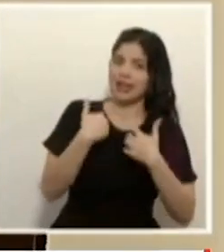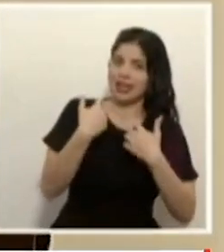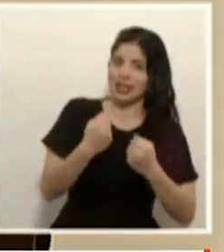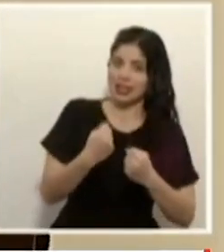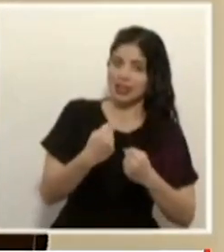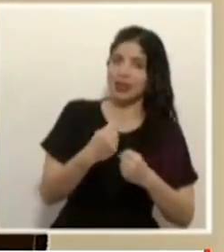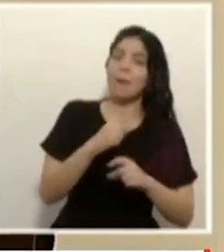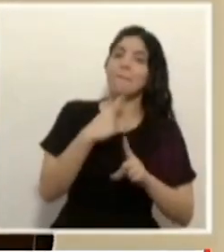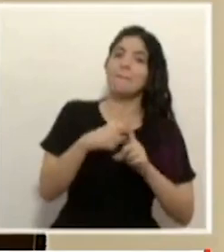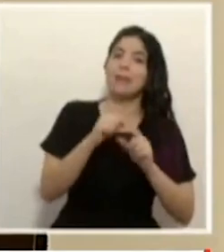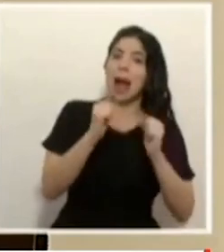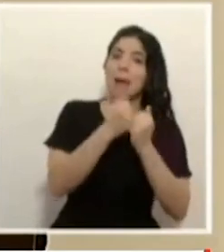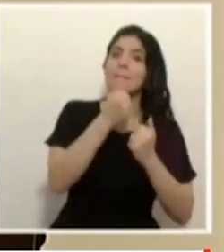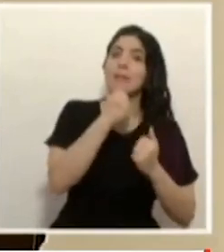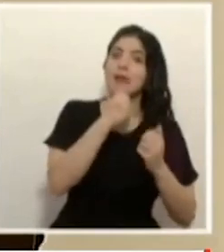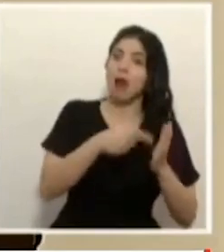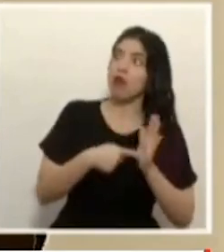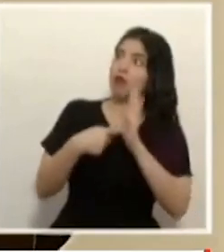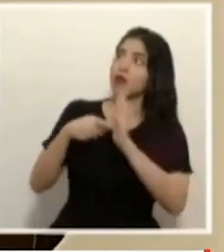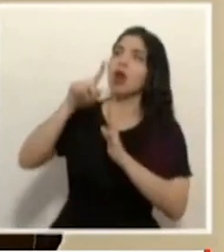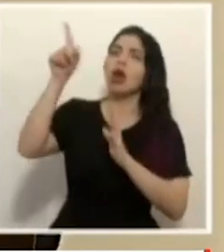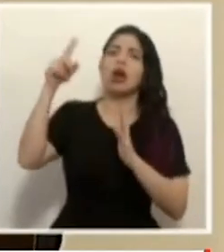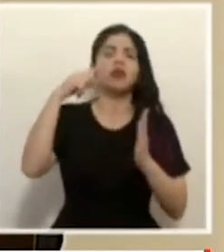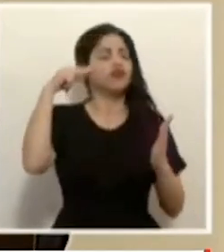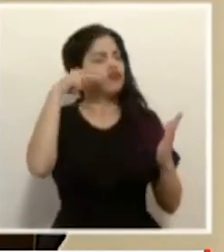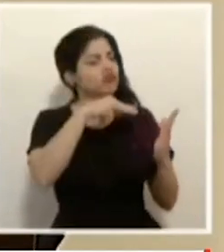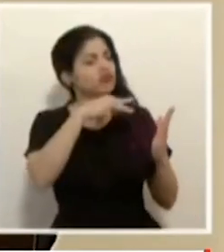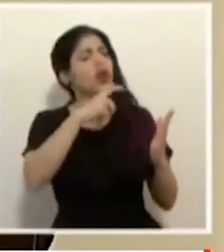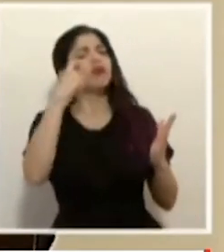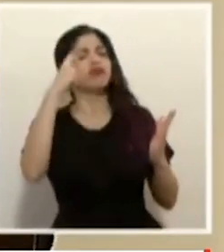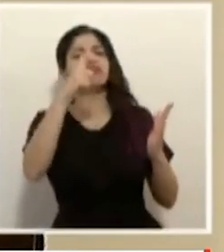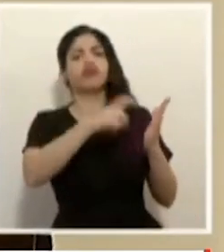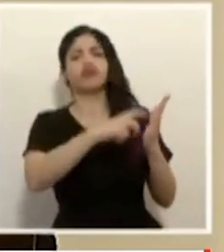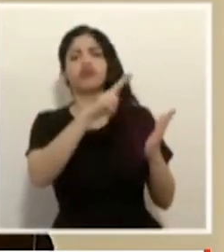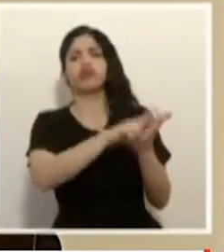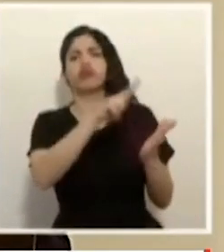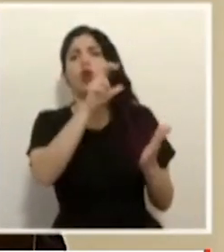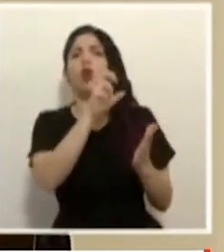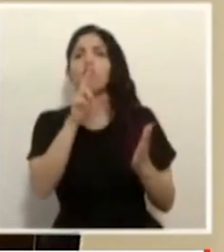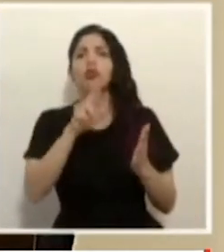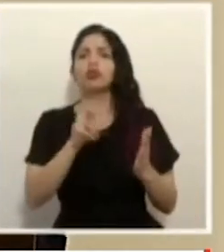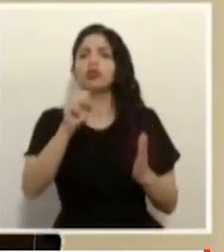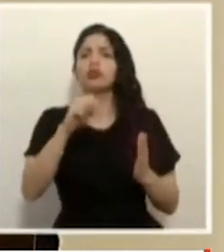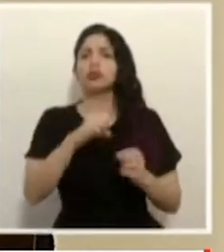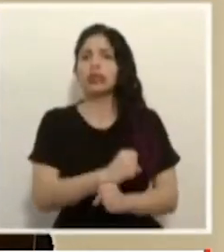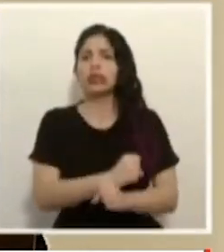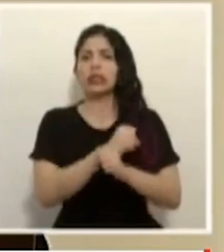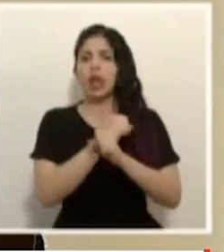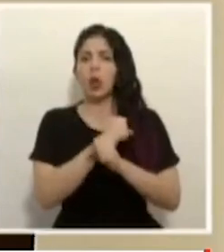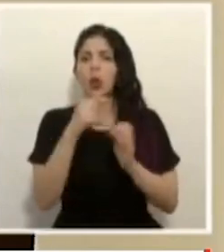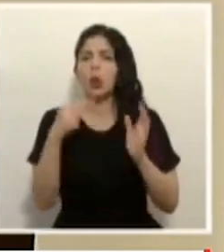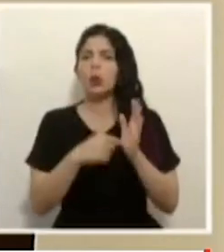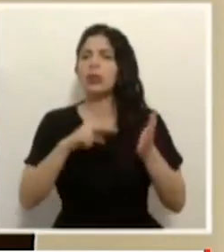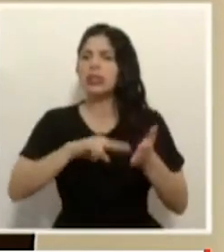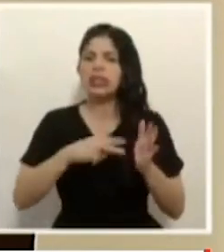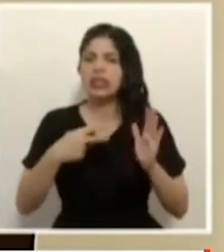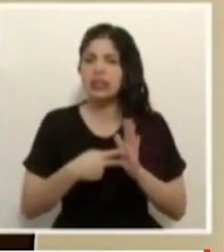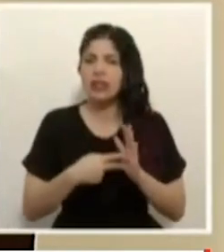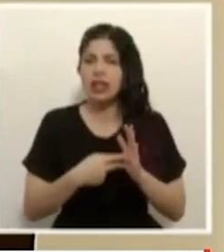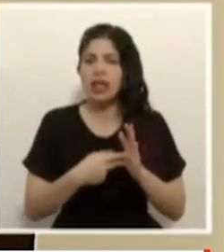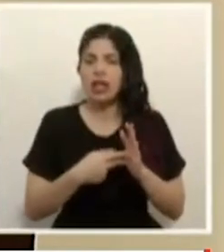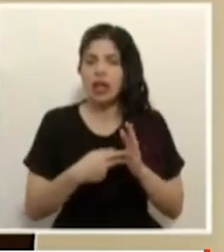privado y recibieron un reconocimiento para que Costa Rica sea un destino seguro. Esto lo que hace es reforzar